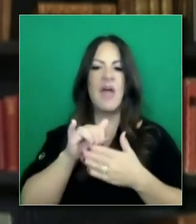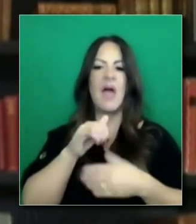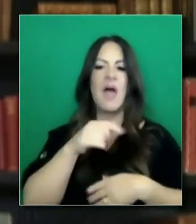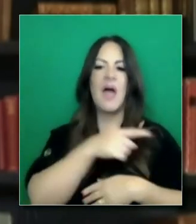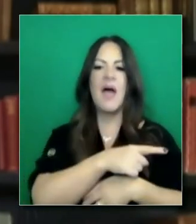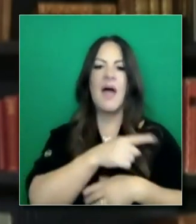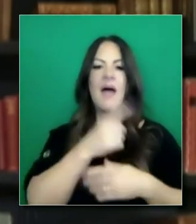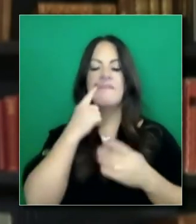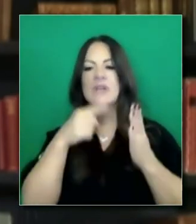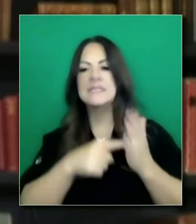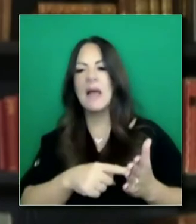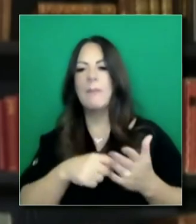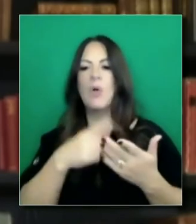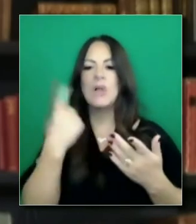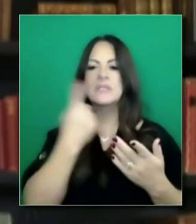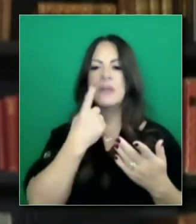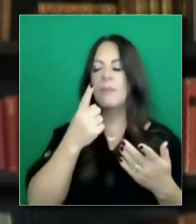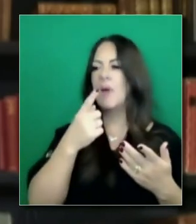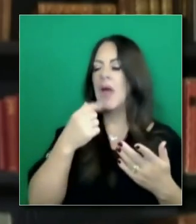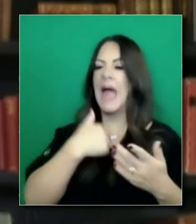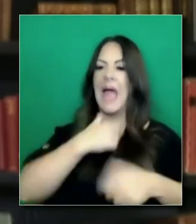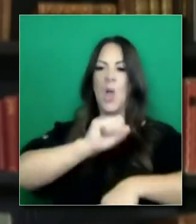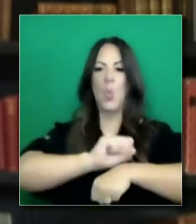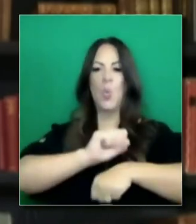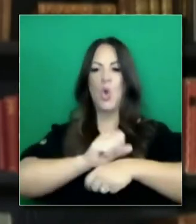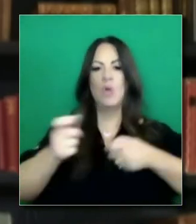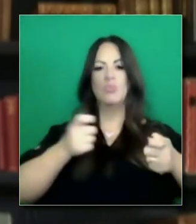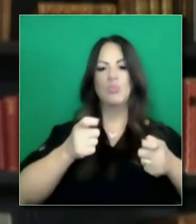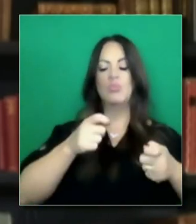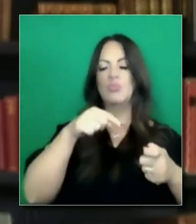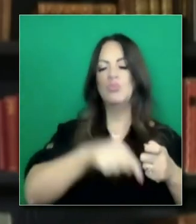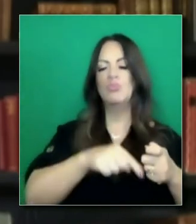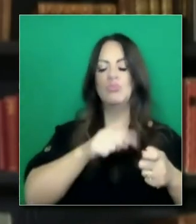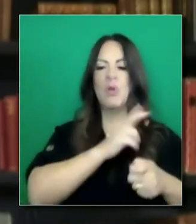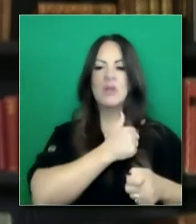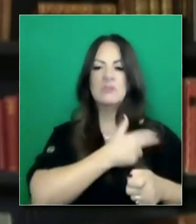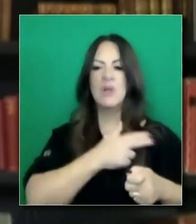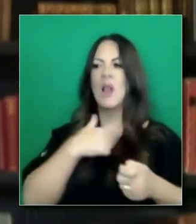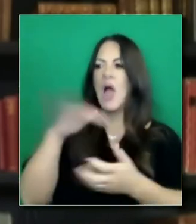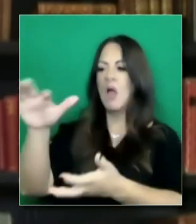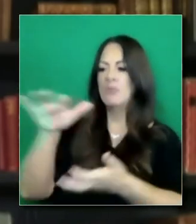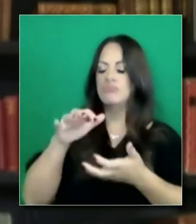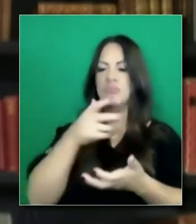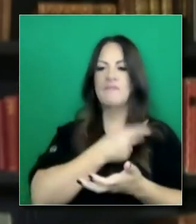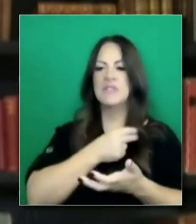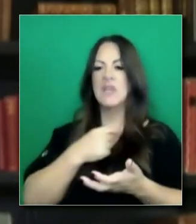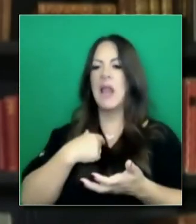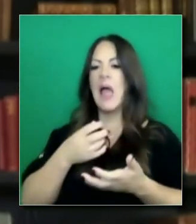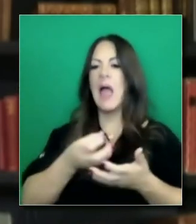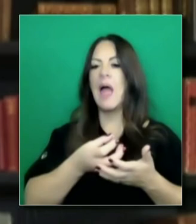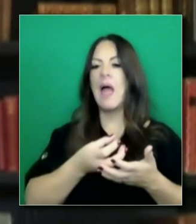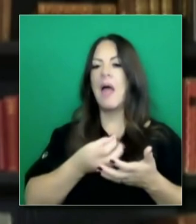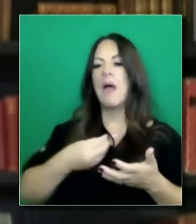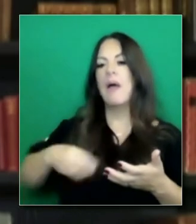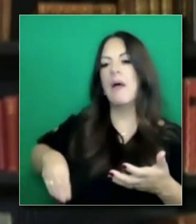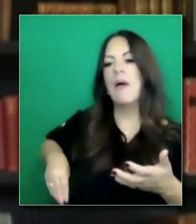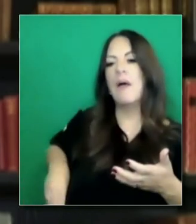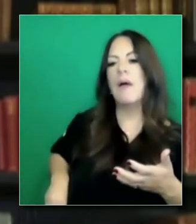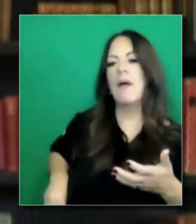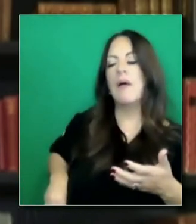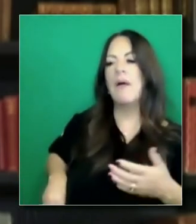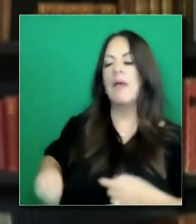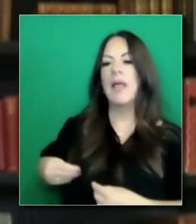pasando un par de dosis a su cuñado o tal vez ganándose un par de dólares aquí o allá por las